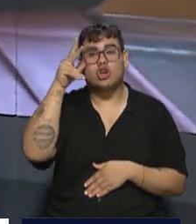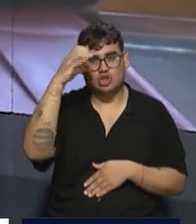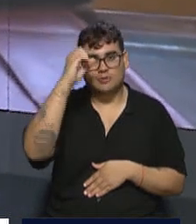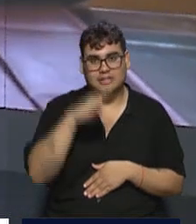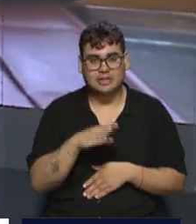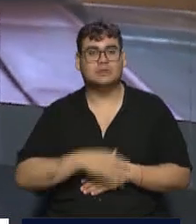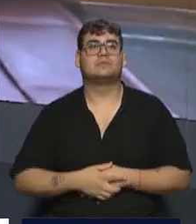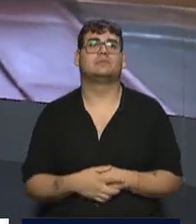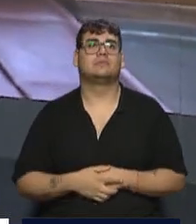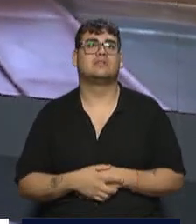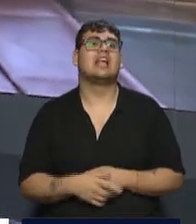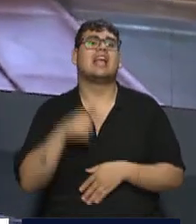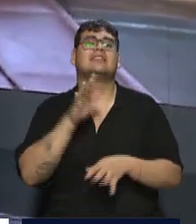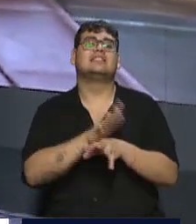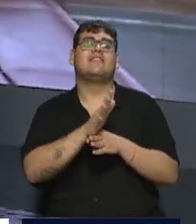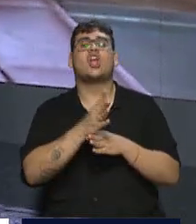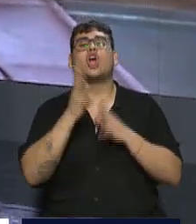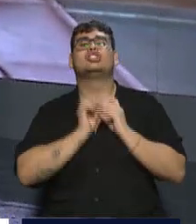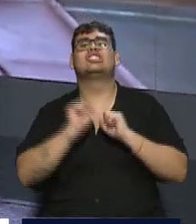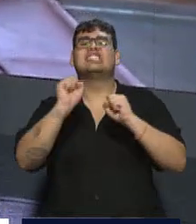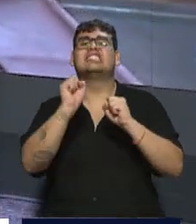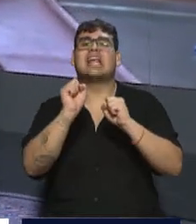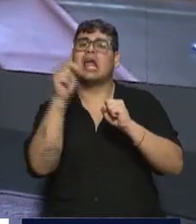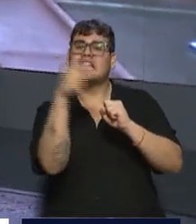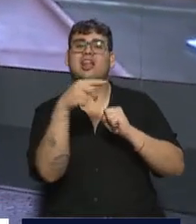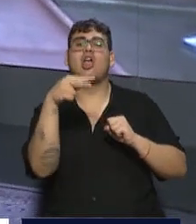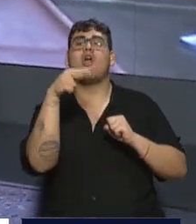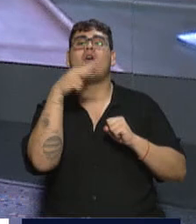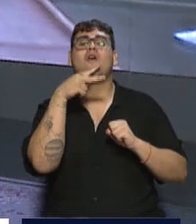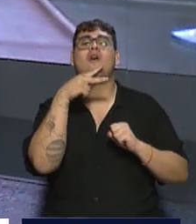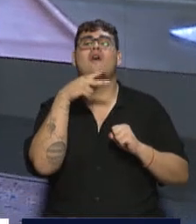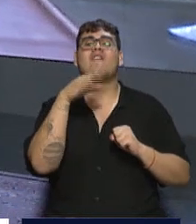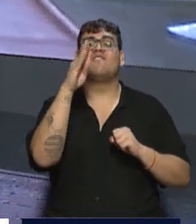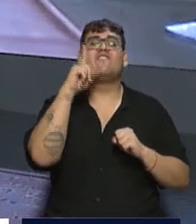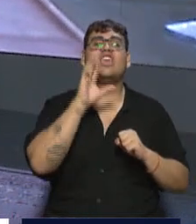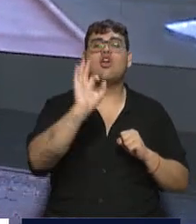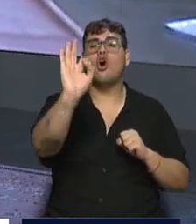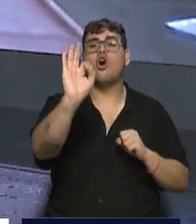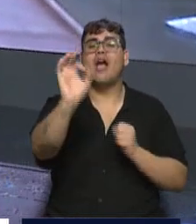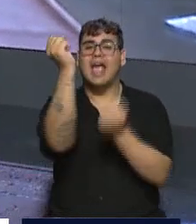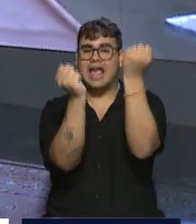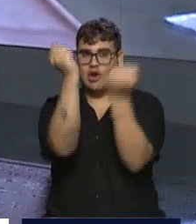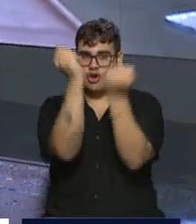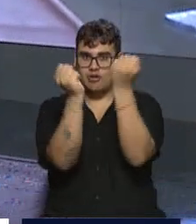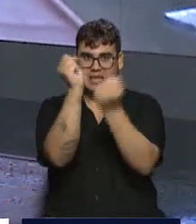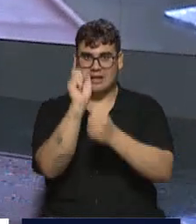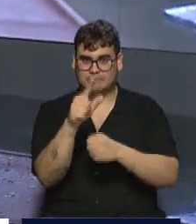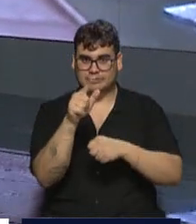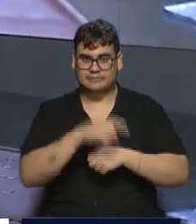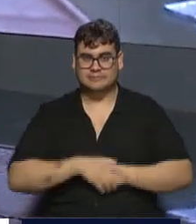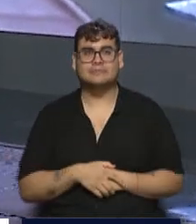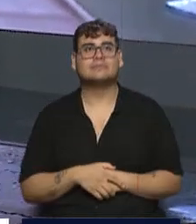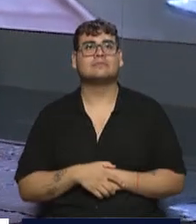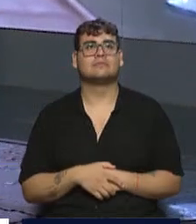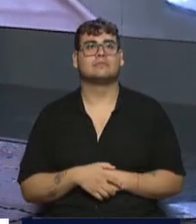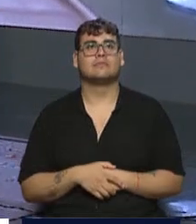la agricultura, Vilela. Sí, Bioeconomía. Para que conozcamos a estos funcionarios que no los conocemos, ¿no? Este es el señor que anunció hoy que al vino